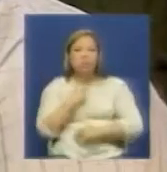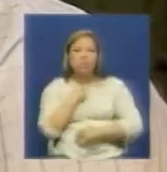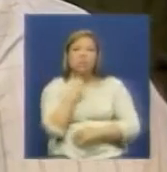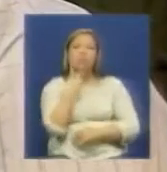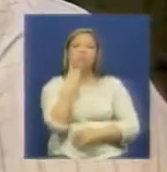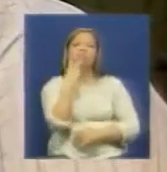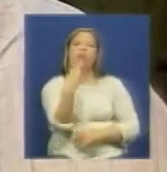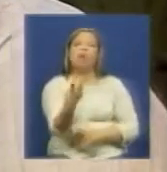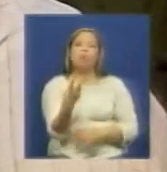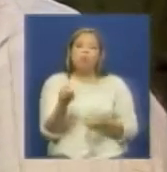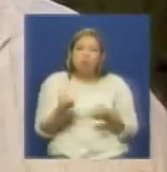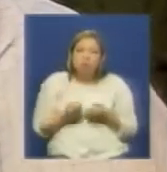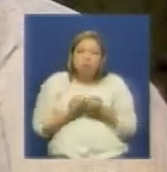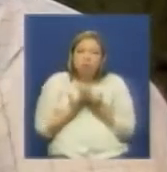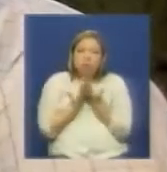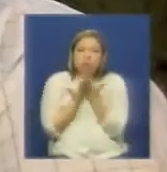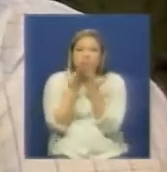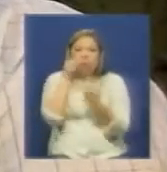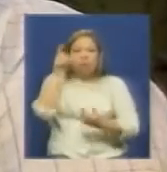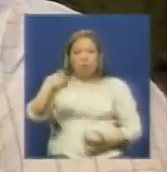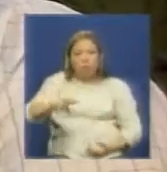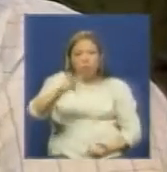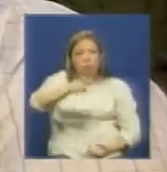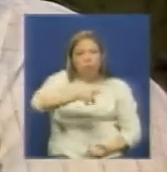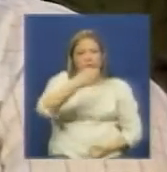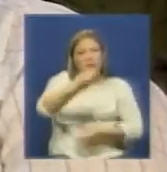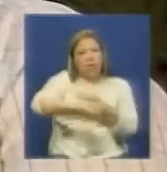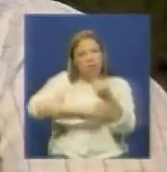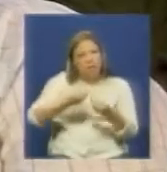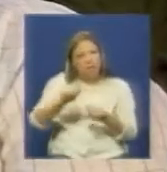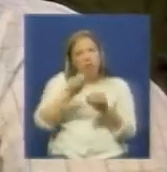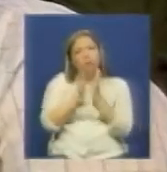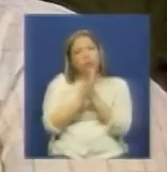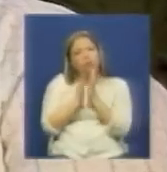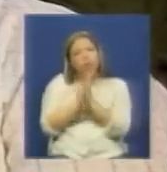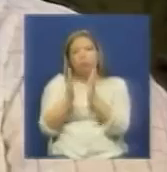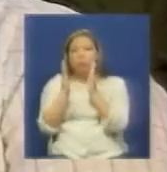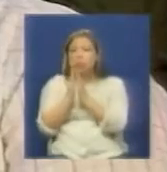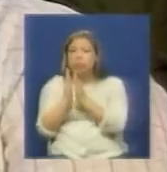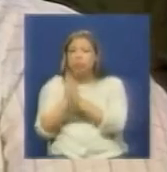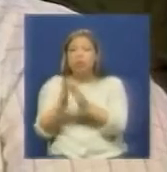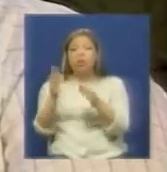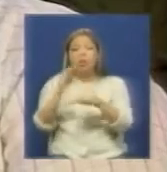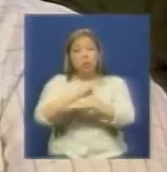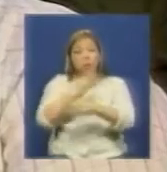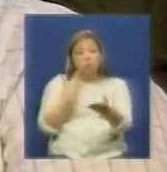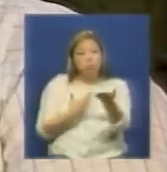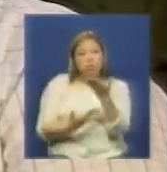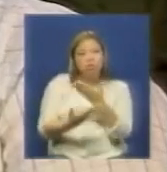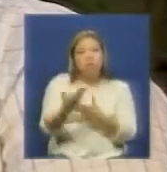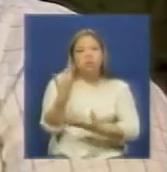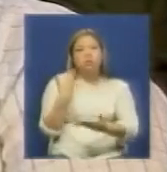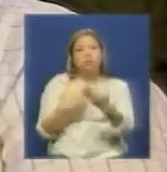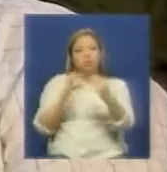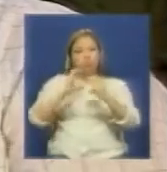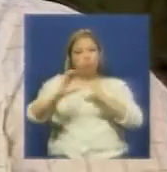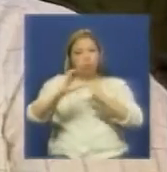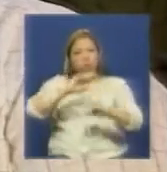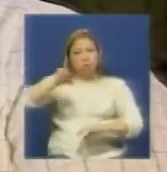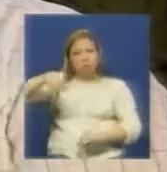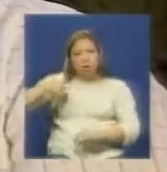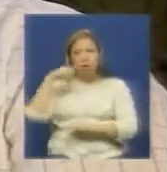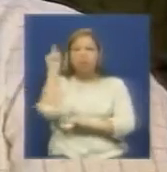disonante del pueblo que esté en la calle haciendo peticiones que va a seguir queriendo que nuestros diputados y nuestras diputadas